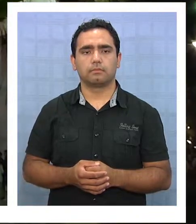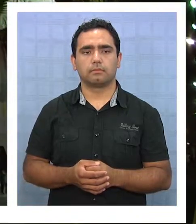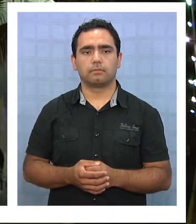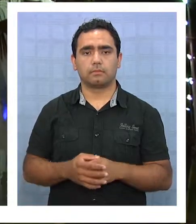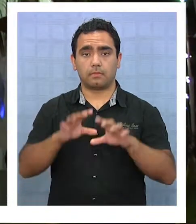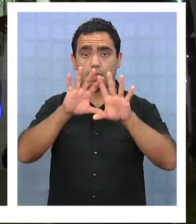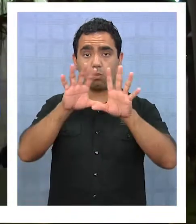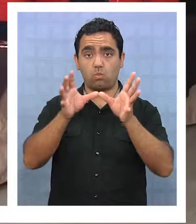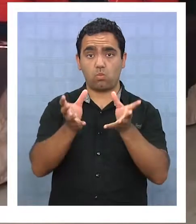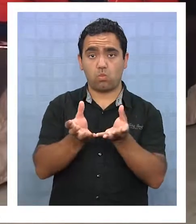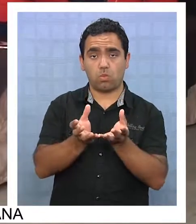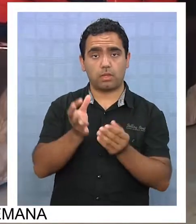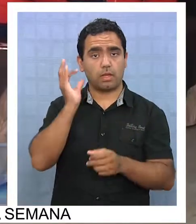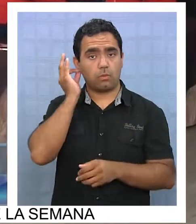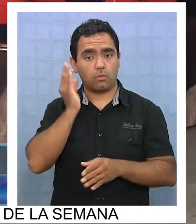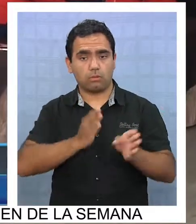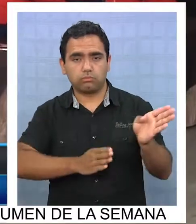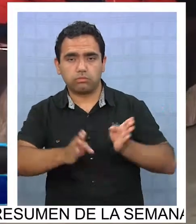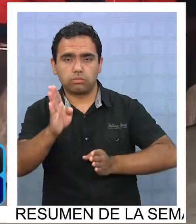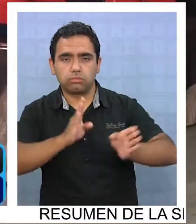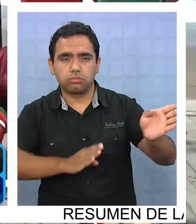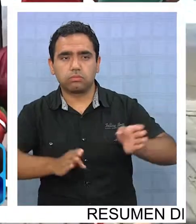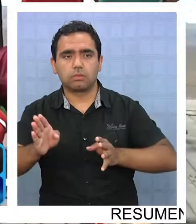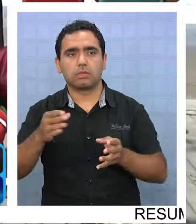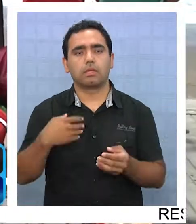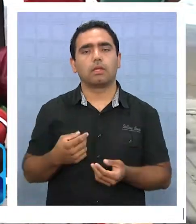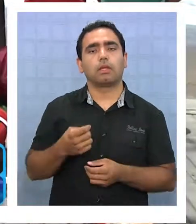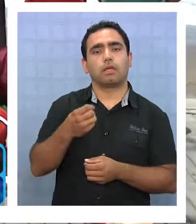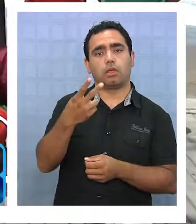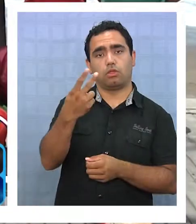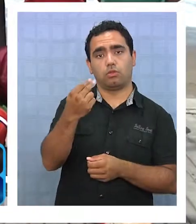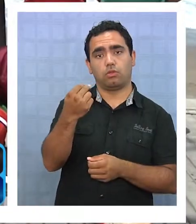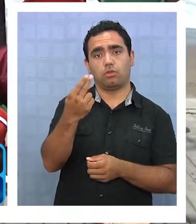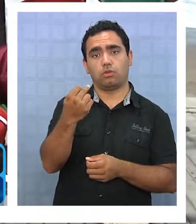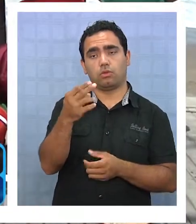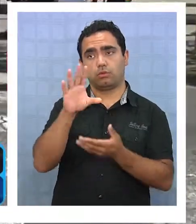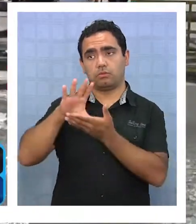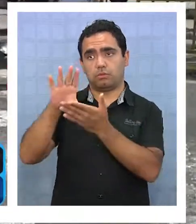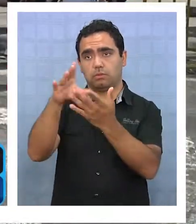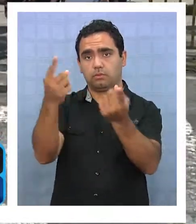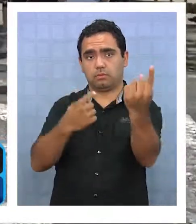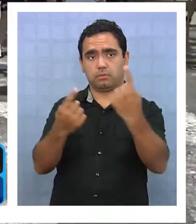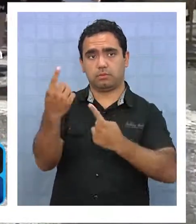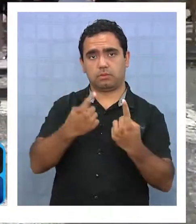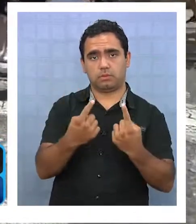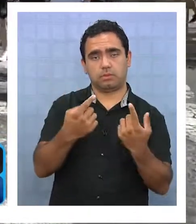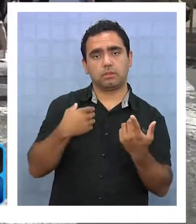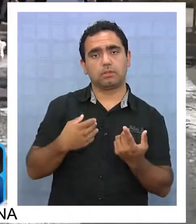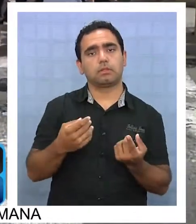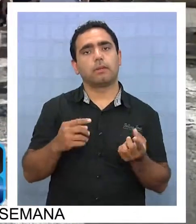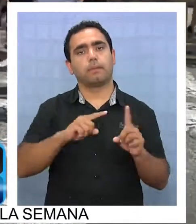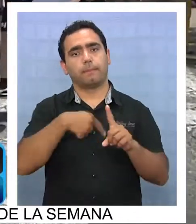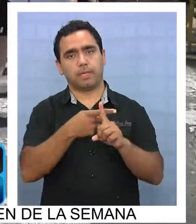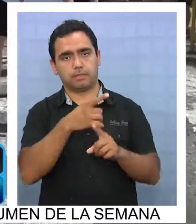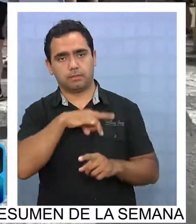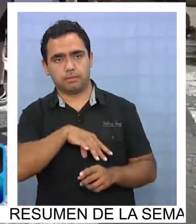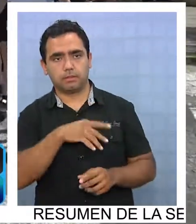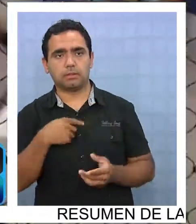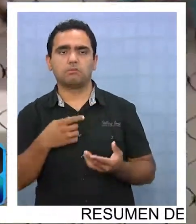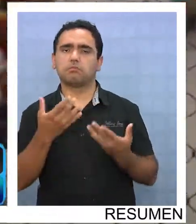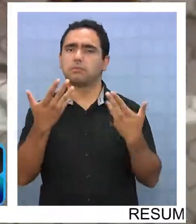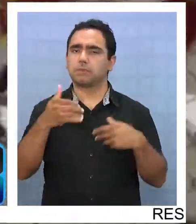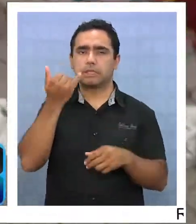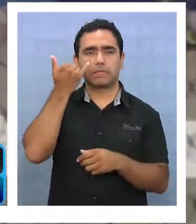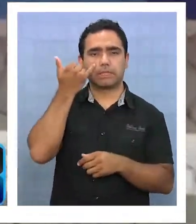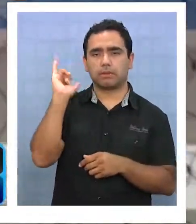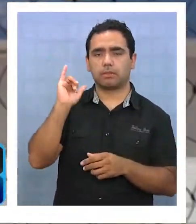El Mundial de Hockey, las marcianitas y la visita de las 12 selecciones que llegaron a la ciudad ya es pasado. Hoy lo que sale a flote